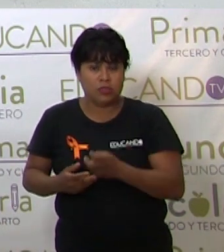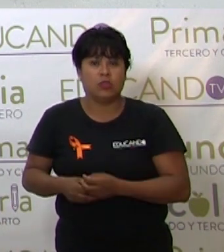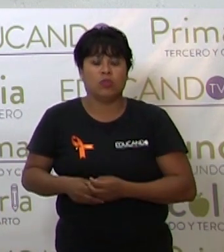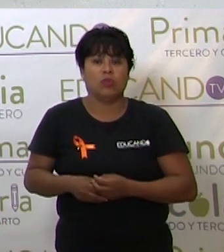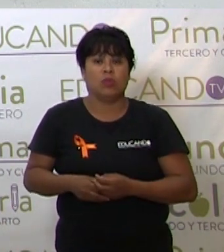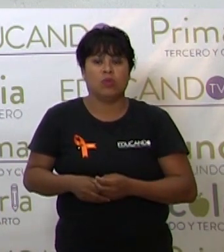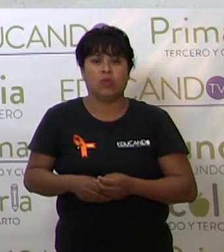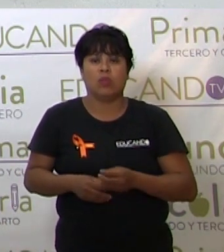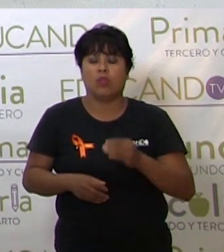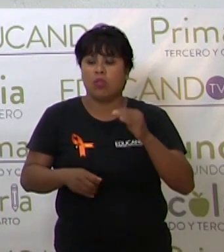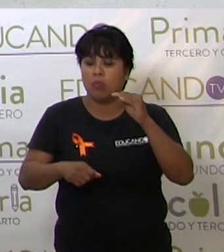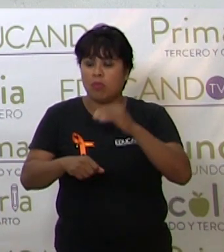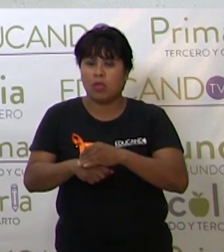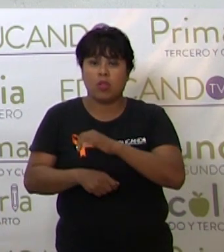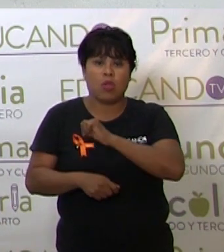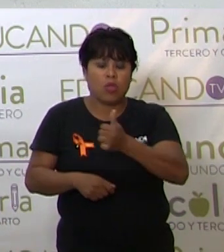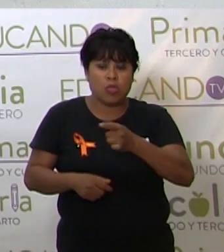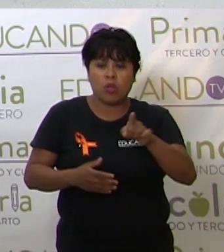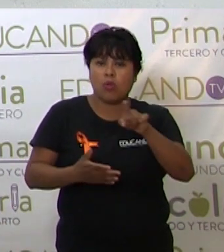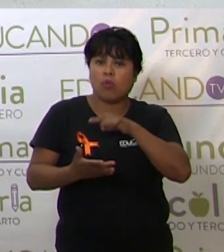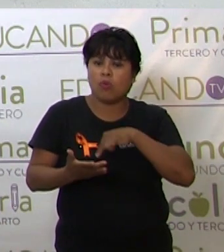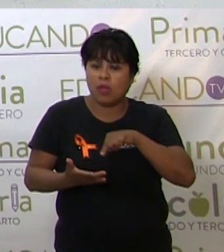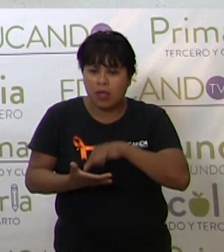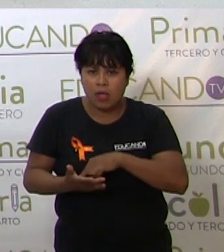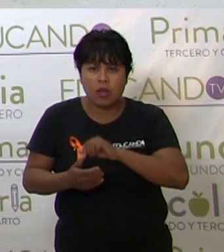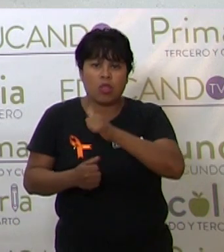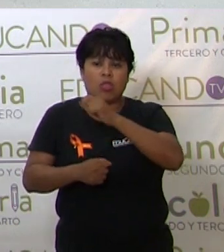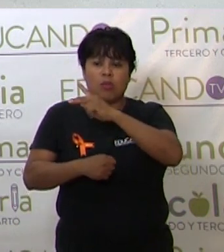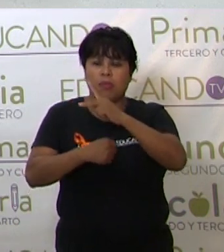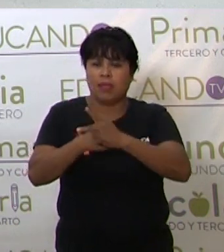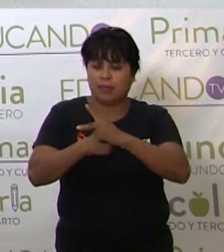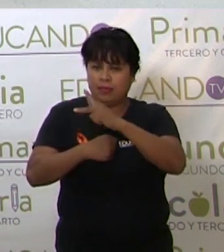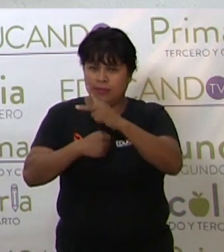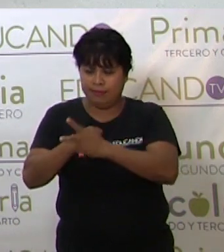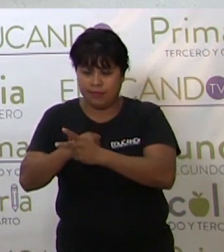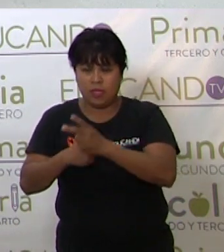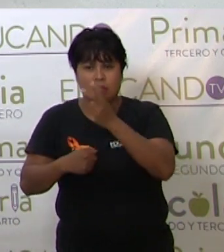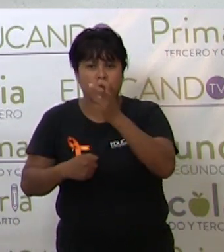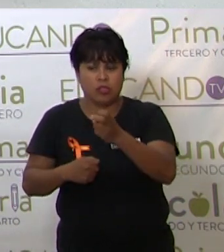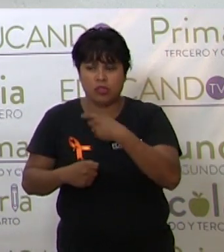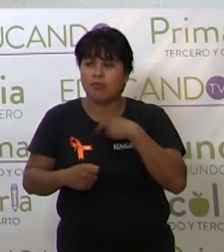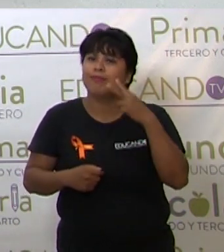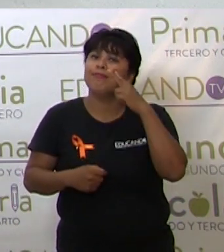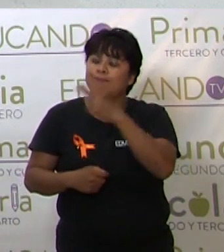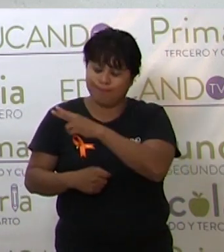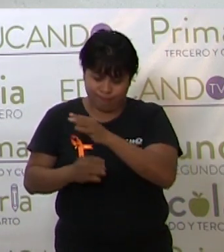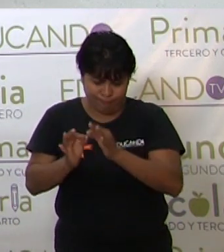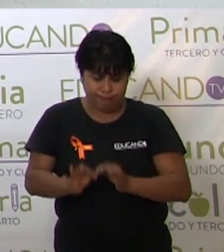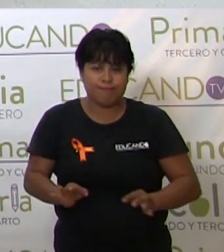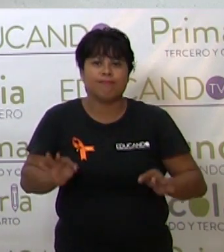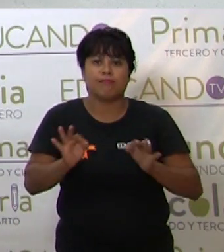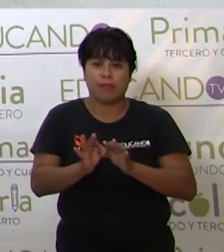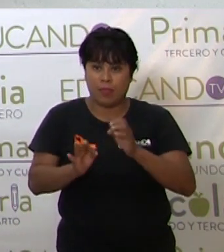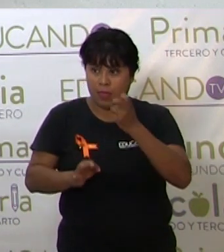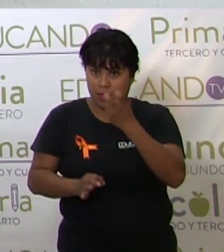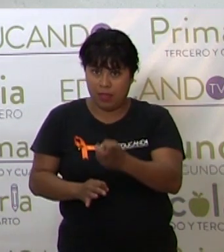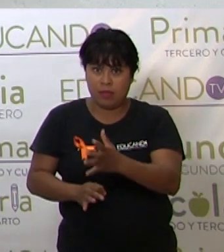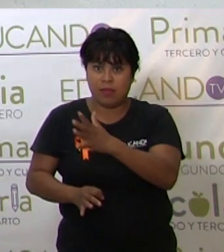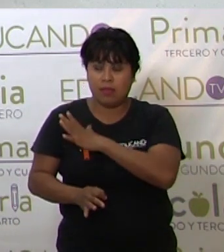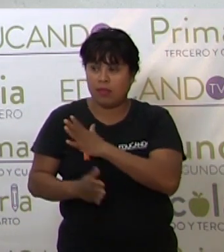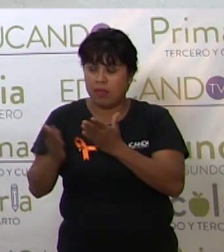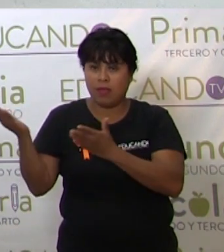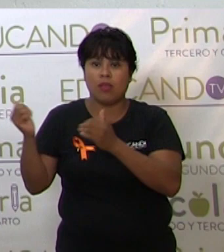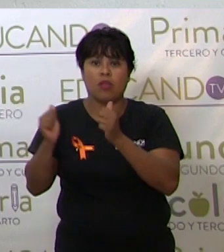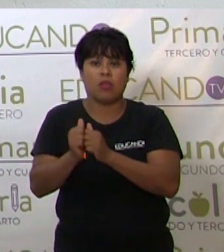a otro tipo de escenarios y a otros países. Por eso también lo consideré que era importante. Y aquí está, con un